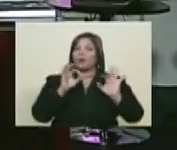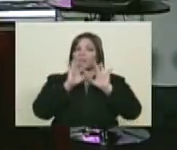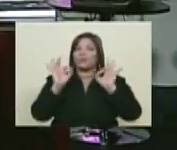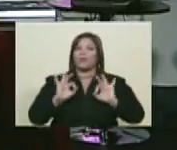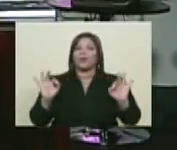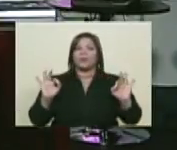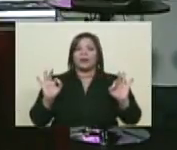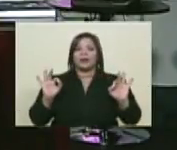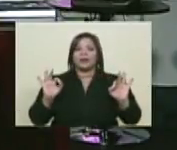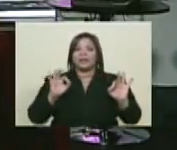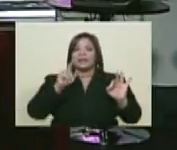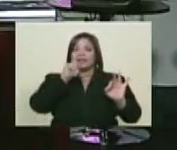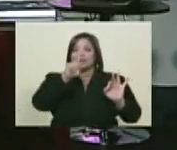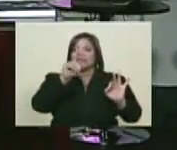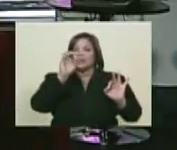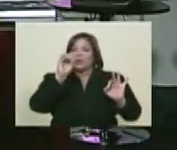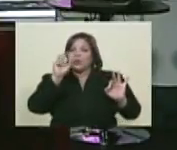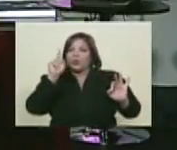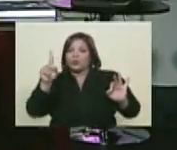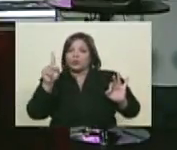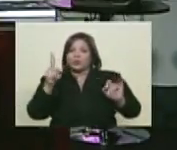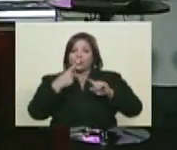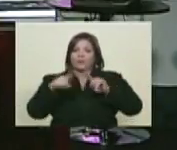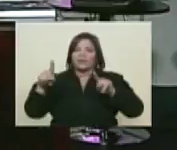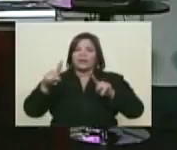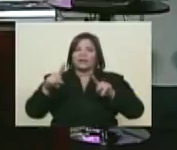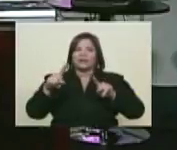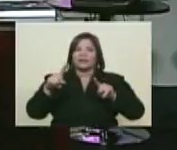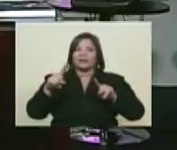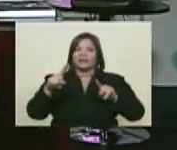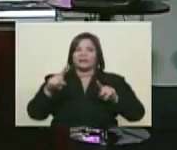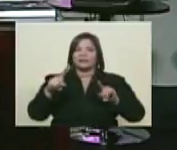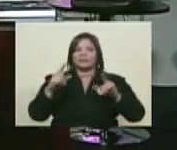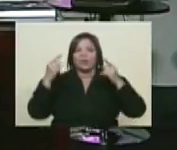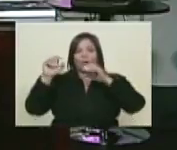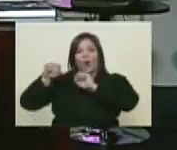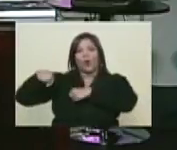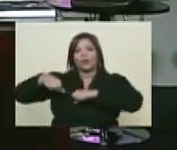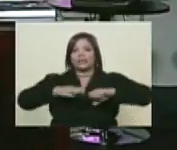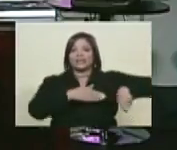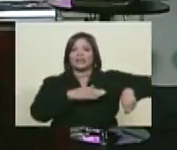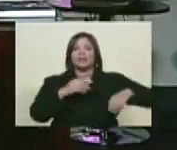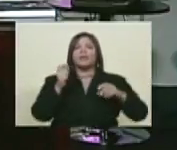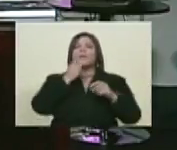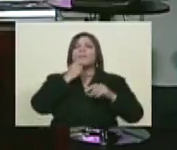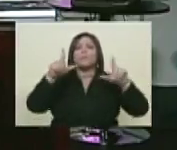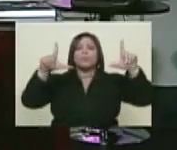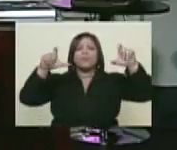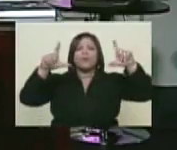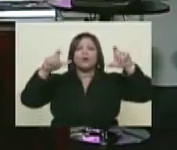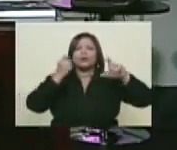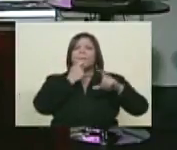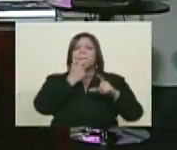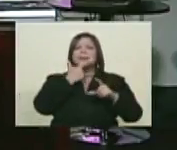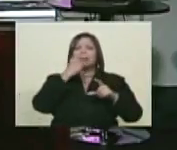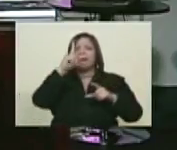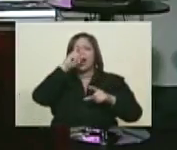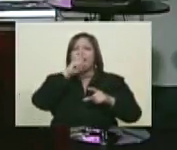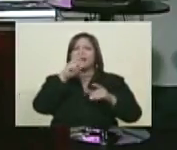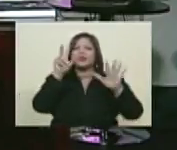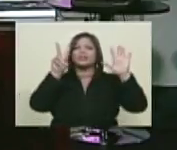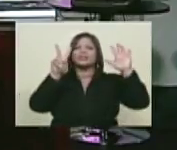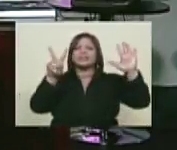tenemos de 101 hitos que tiene que ver con el continente océanino. Hay una foto muy bonita de Salvador Allende en el año 70.